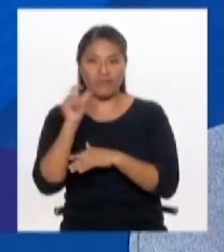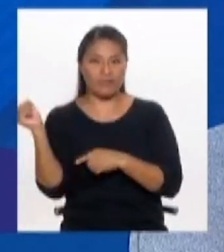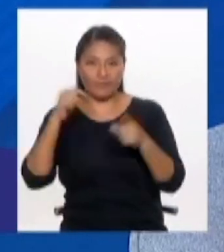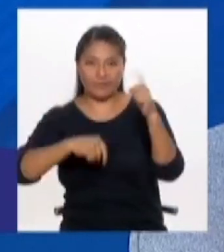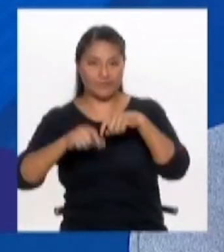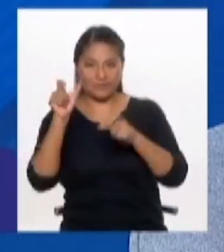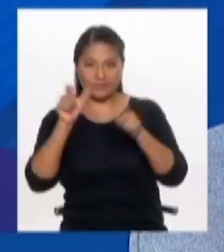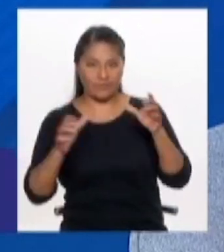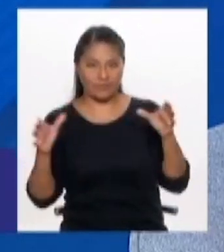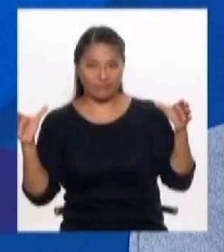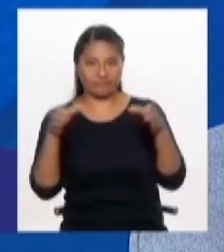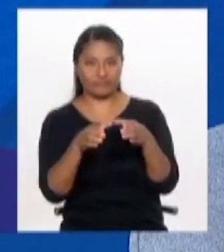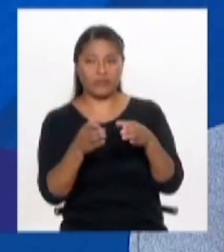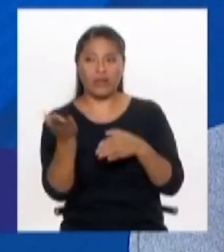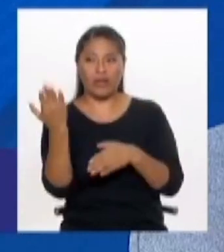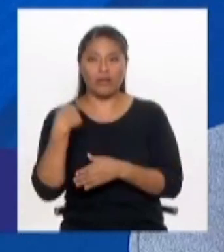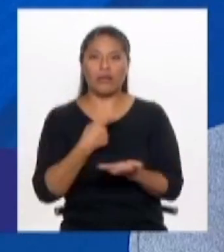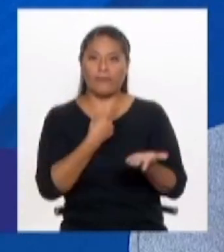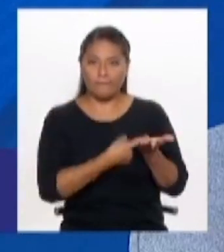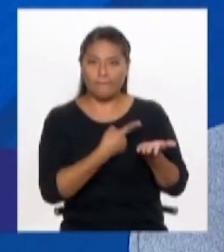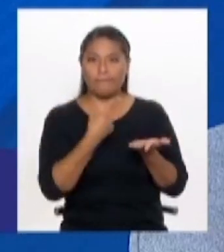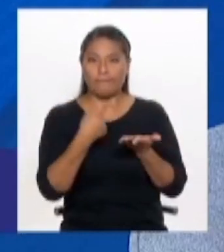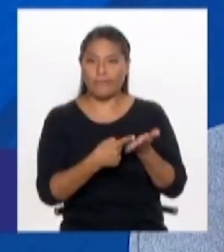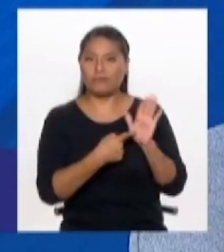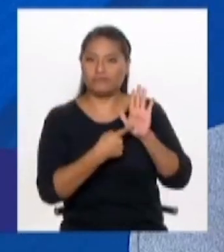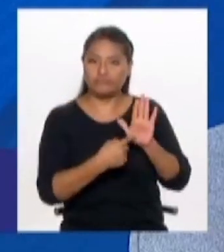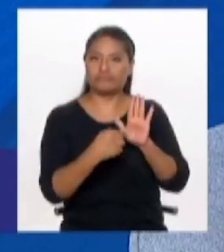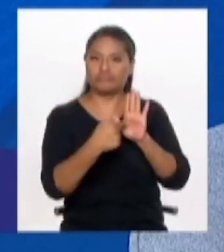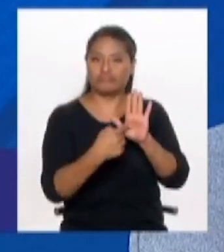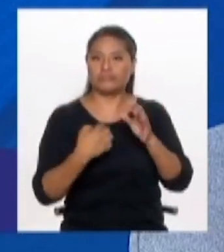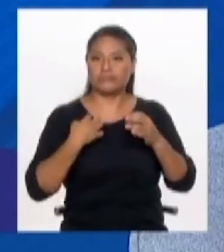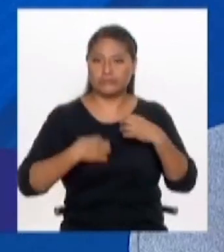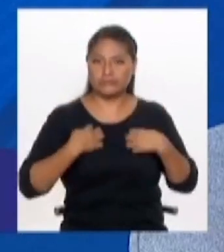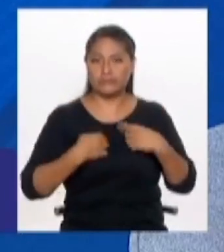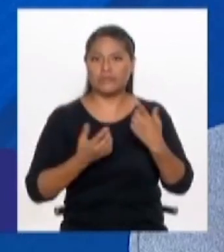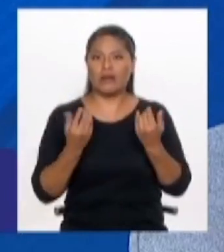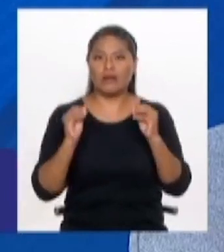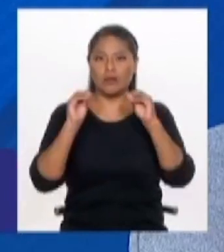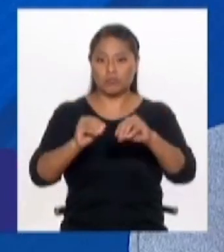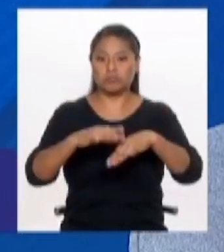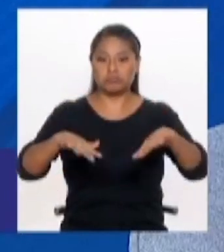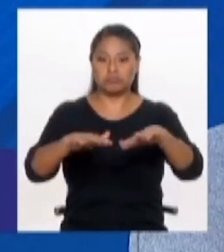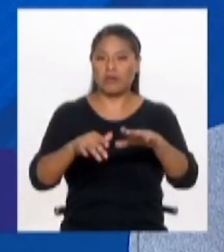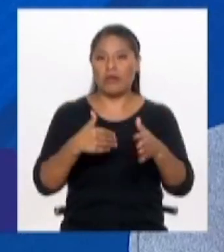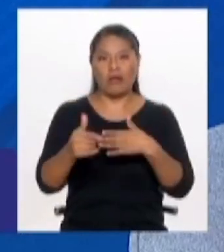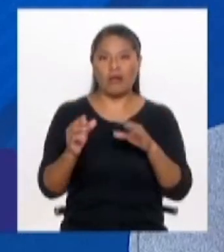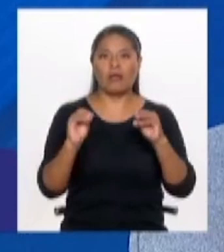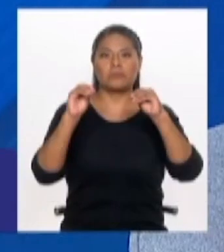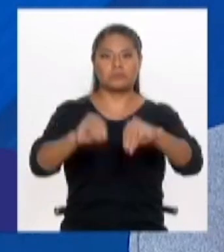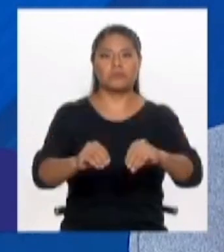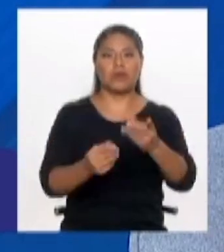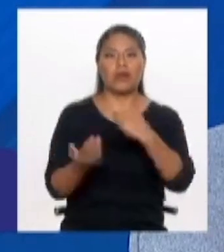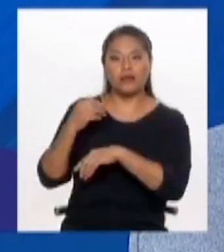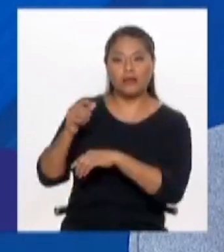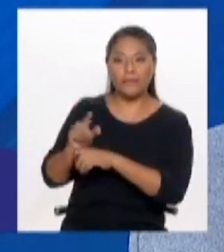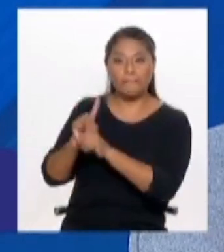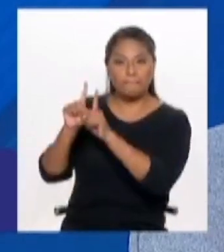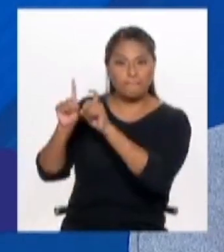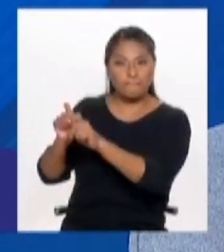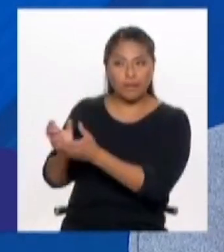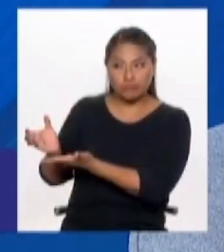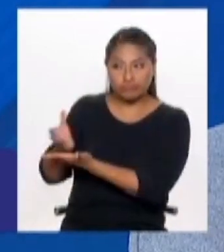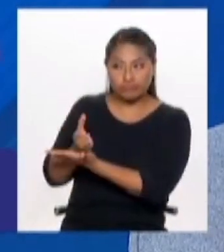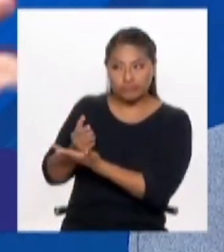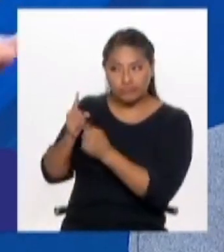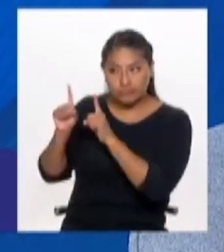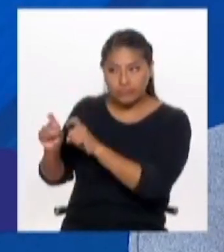mismo plan que yo estoy reclamando que se implemente, ha sido hecho sin casi ninguna consulta a la ciudadanía. En el mundo entero ya